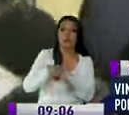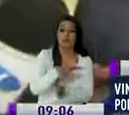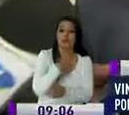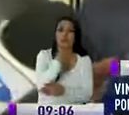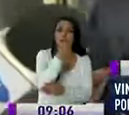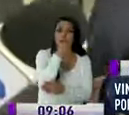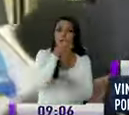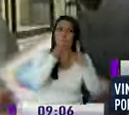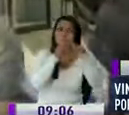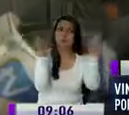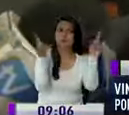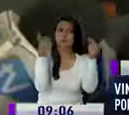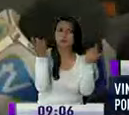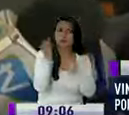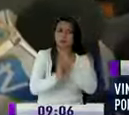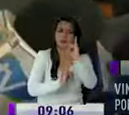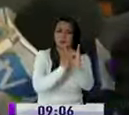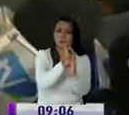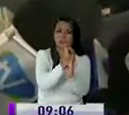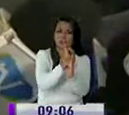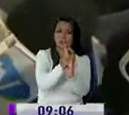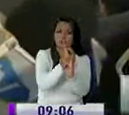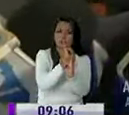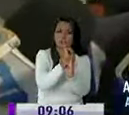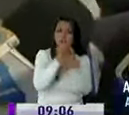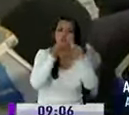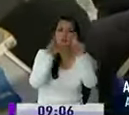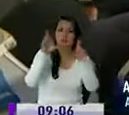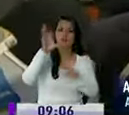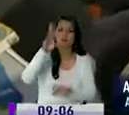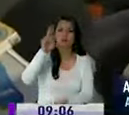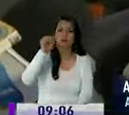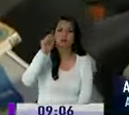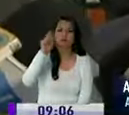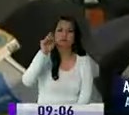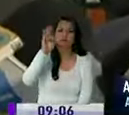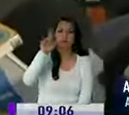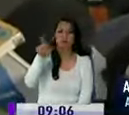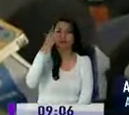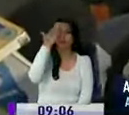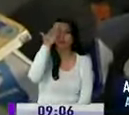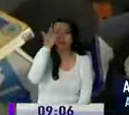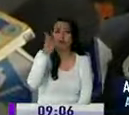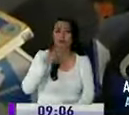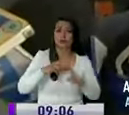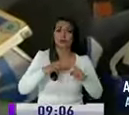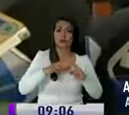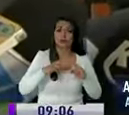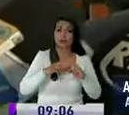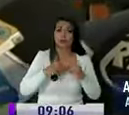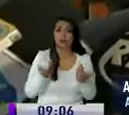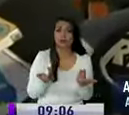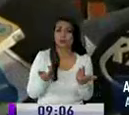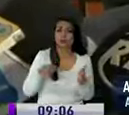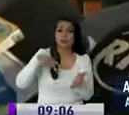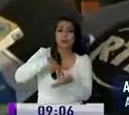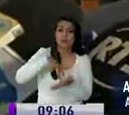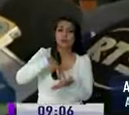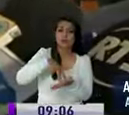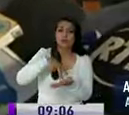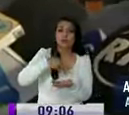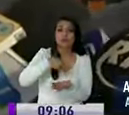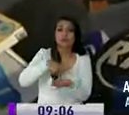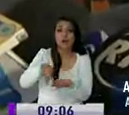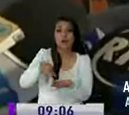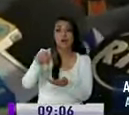cliente multinacional creacional que se llama Tramontina que ustedes deben conocerlo es una compañía de cubiertos que paga de